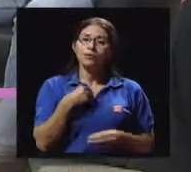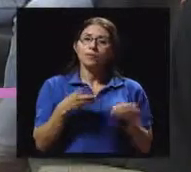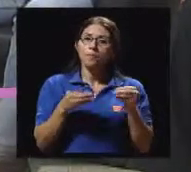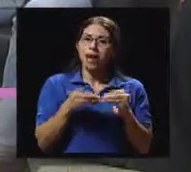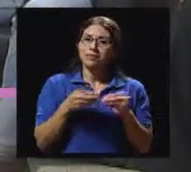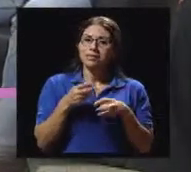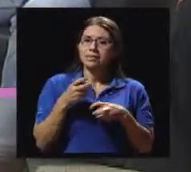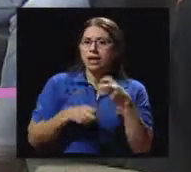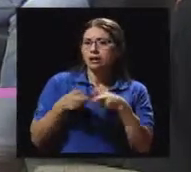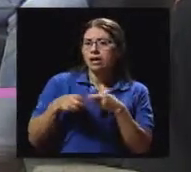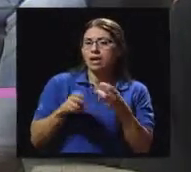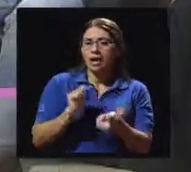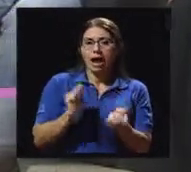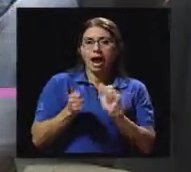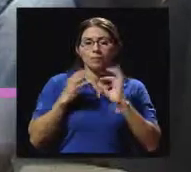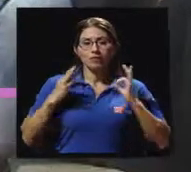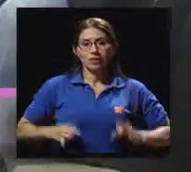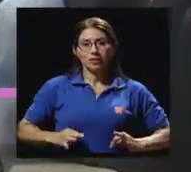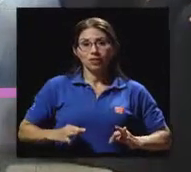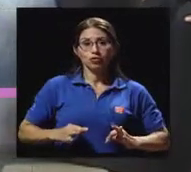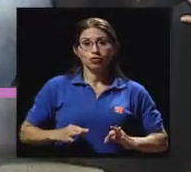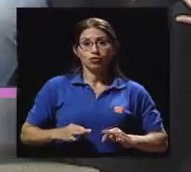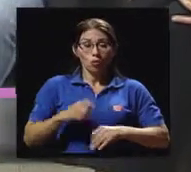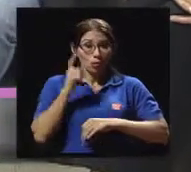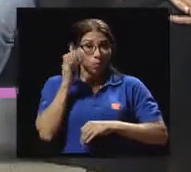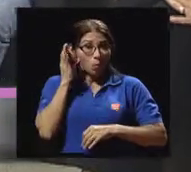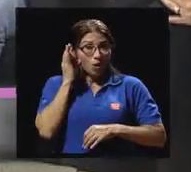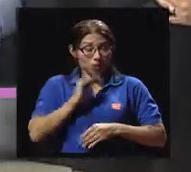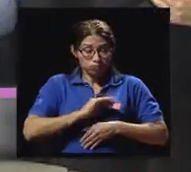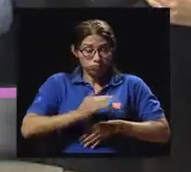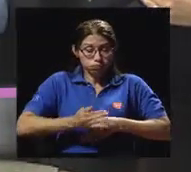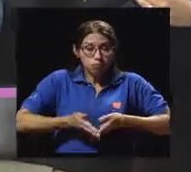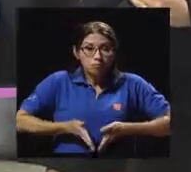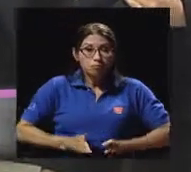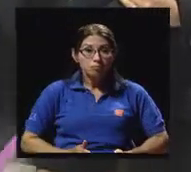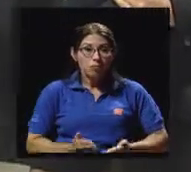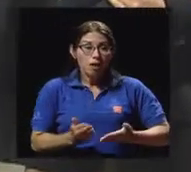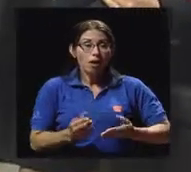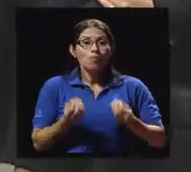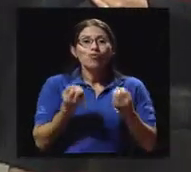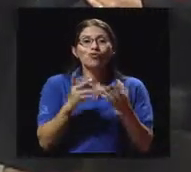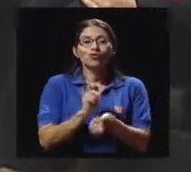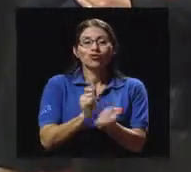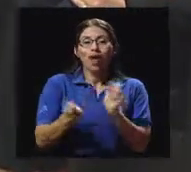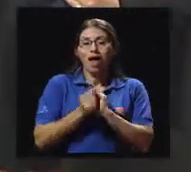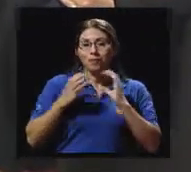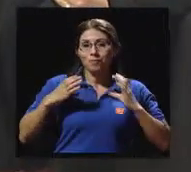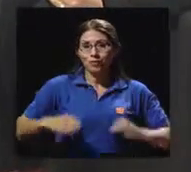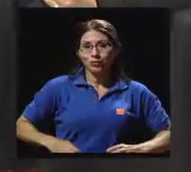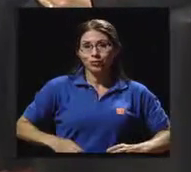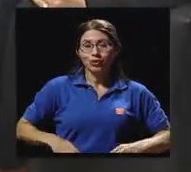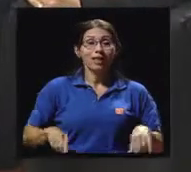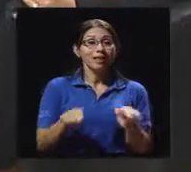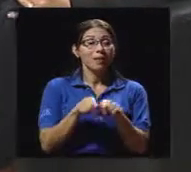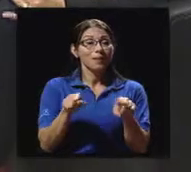cambios físicos, cuando tenemos hijos hay muchos cambios. La alimentación, lamentablemente,